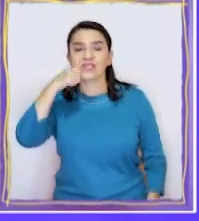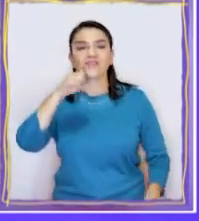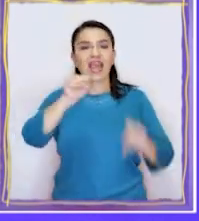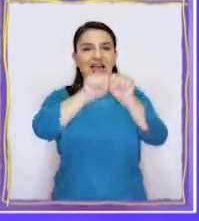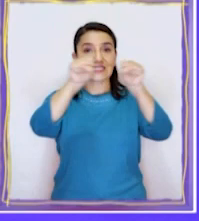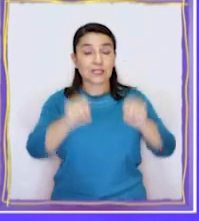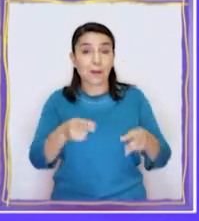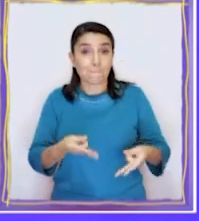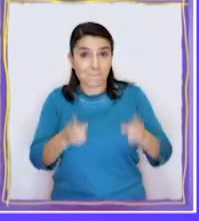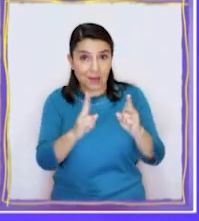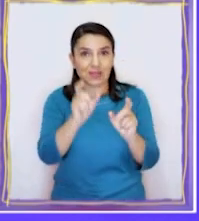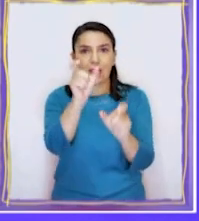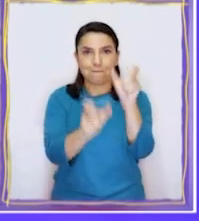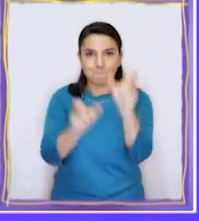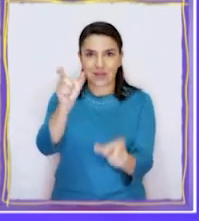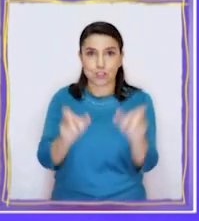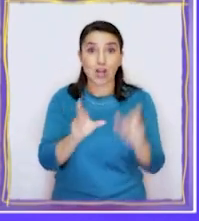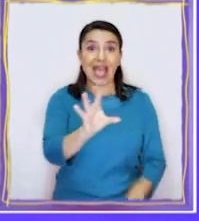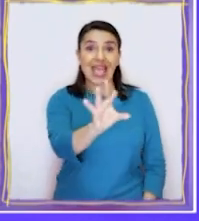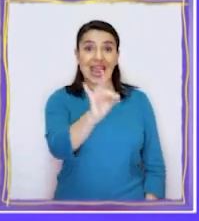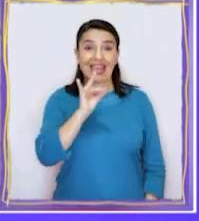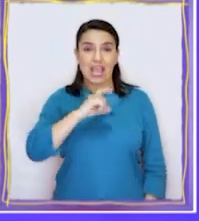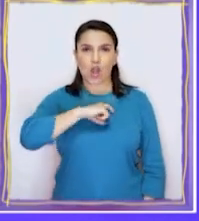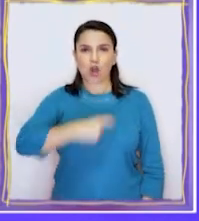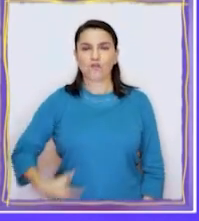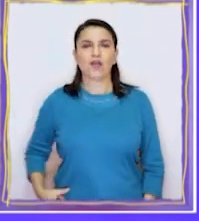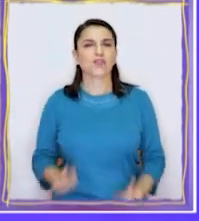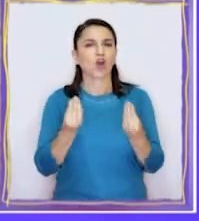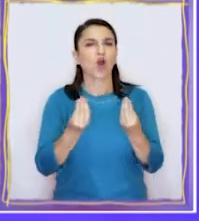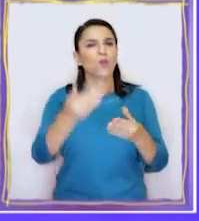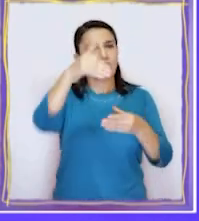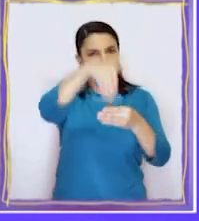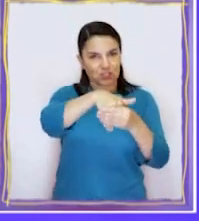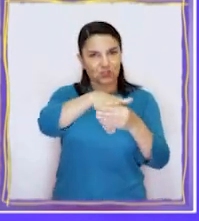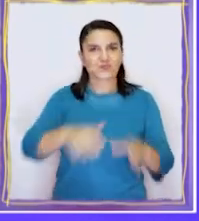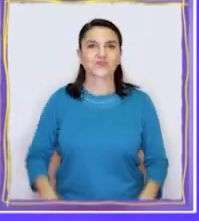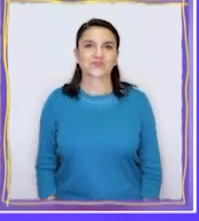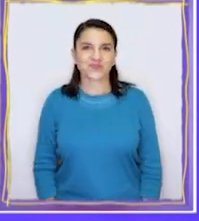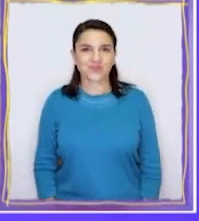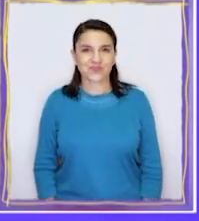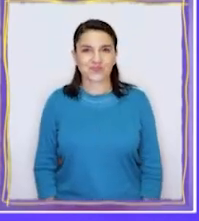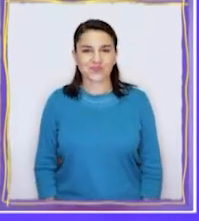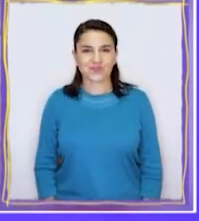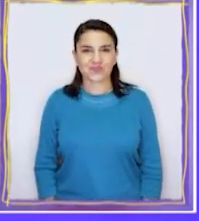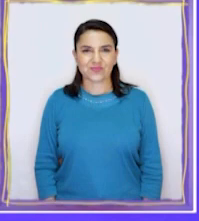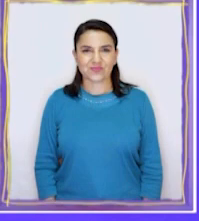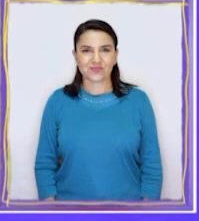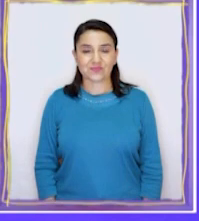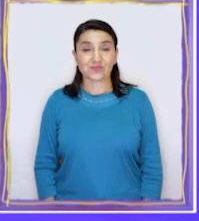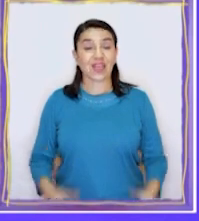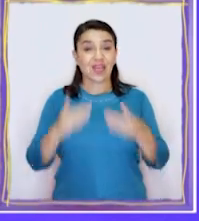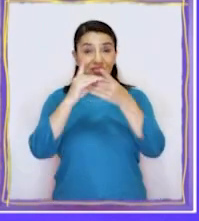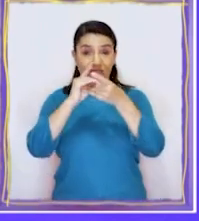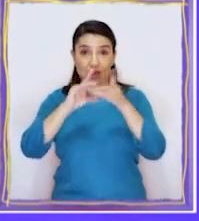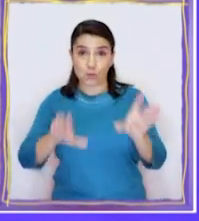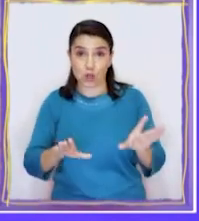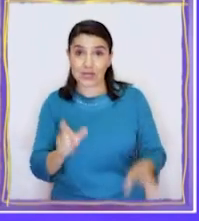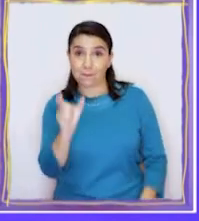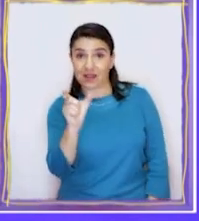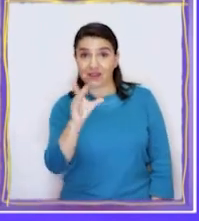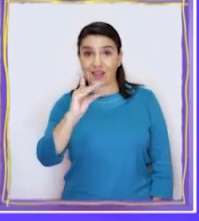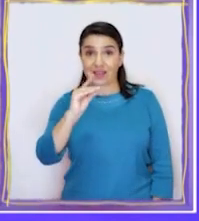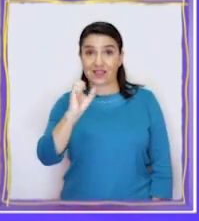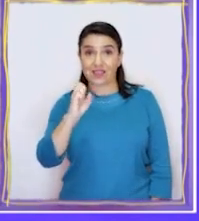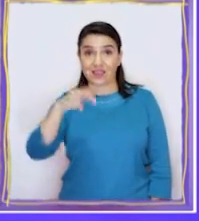sistema que permite que la gente elija a su gobernante por votación popular. La democracia